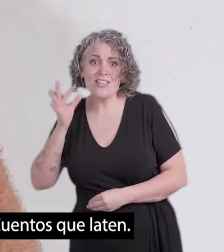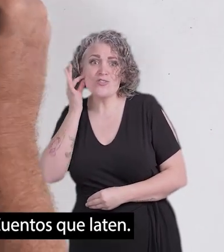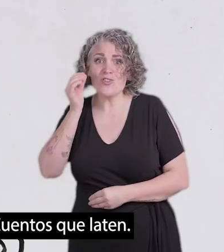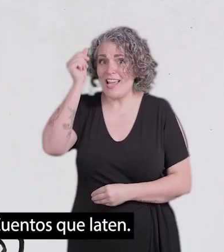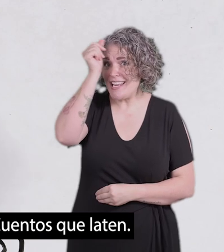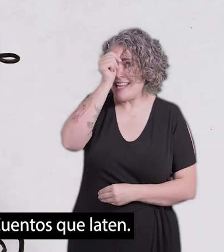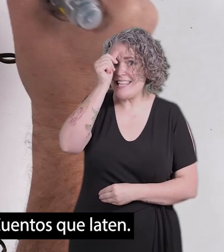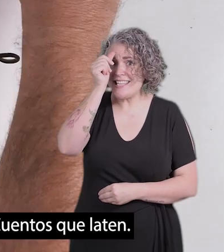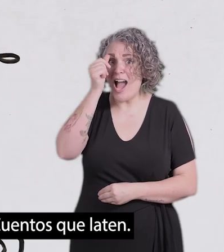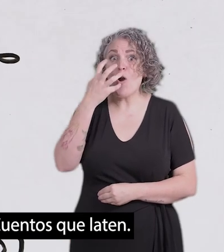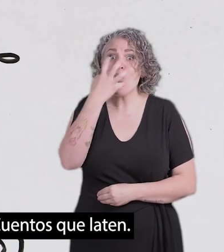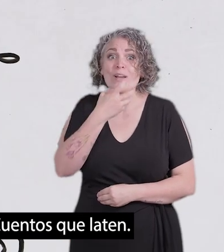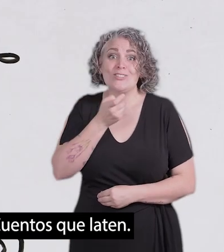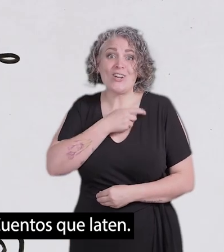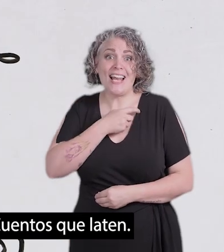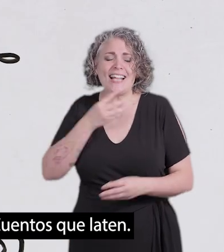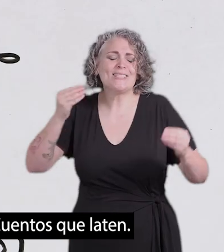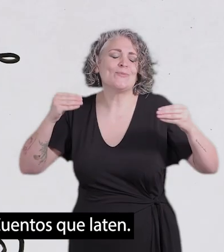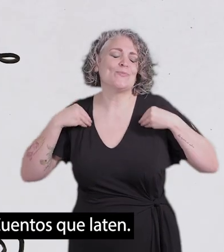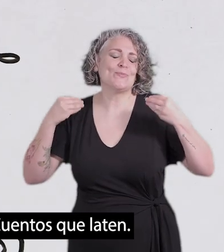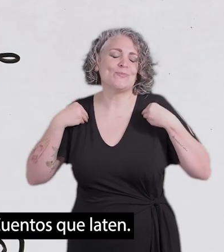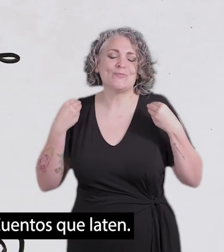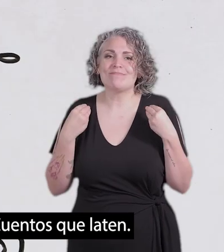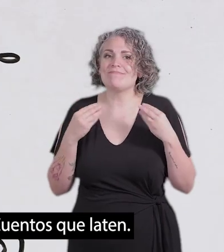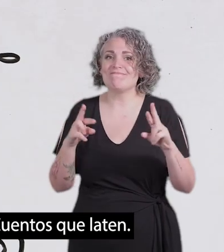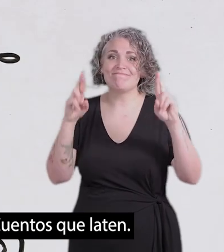Disfruten con cuentos que laten